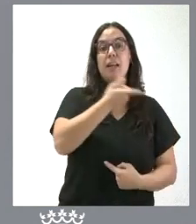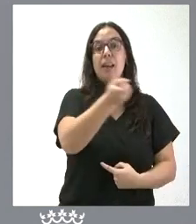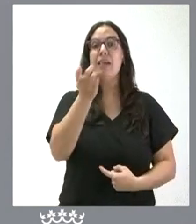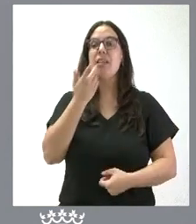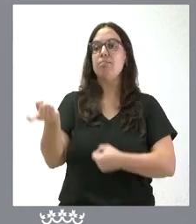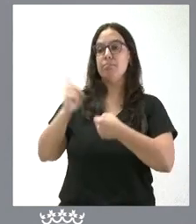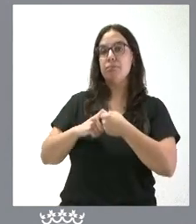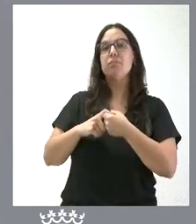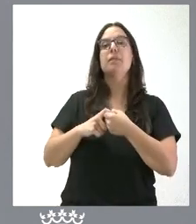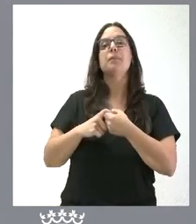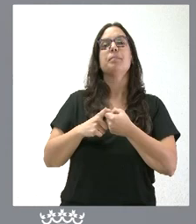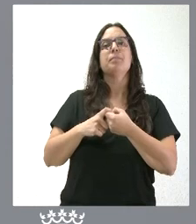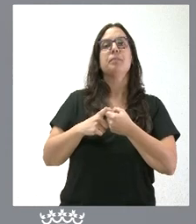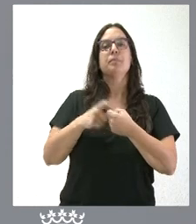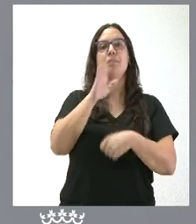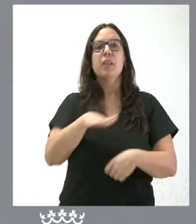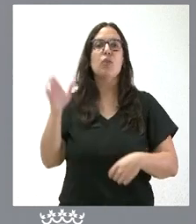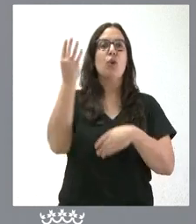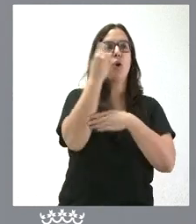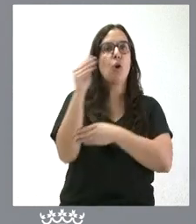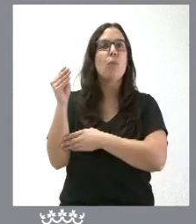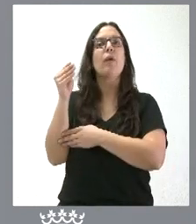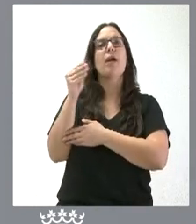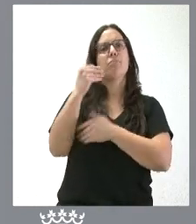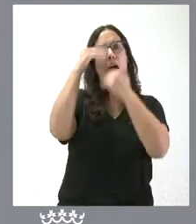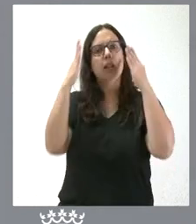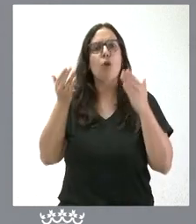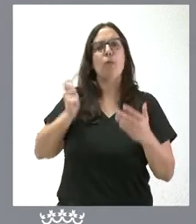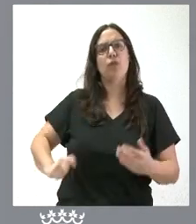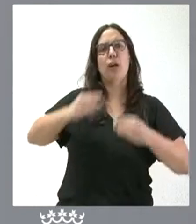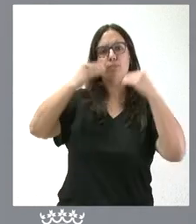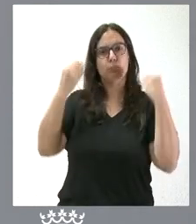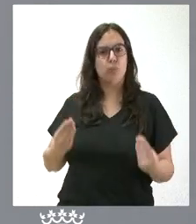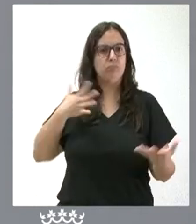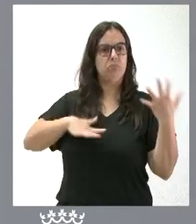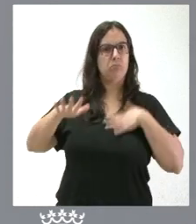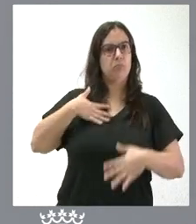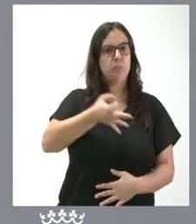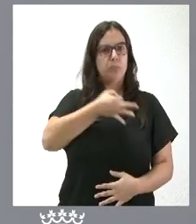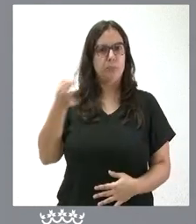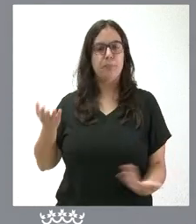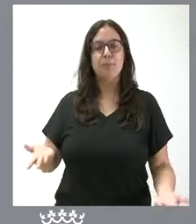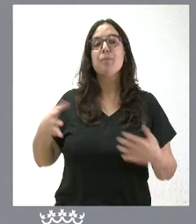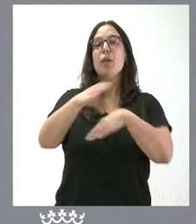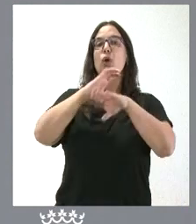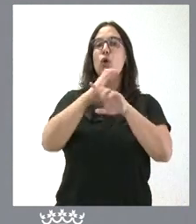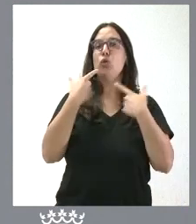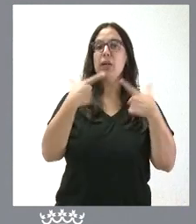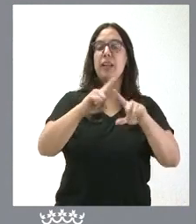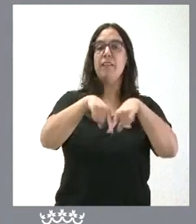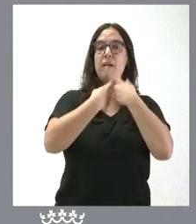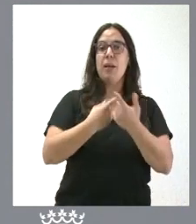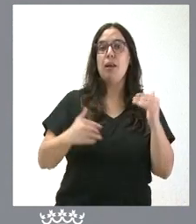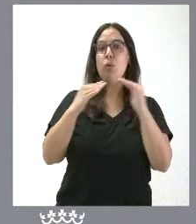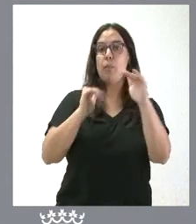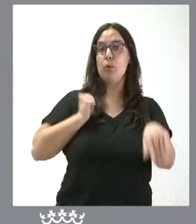y tiempo libre los participantes, niños y jóvenes, estén atendidos por profesionales debidamente formados. La Consejería de Familia e Igualdad de